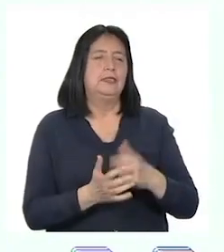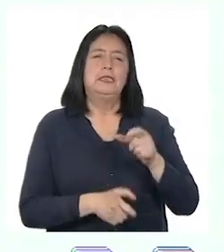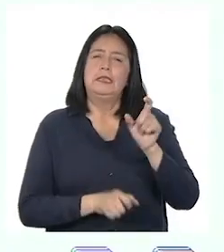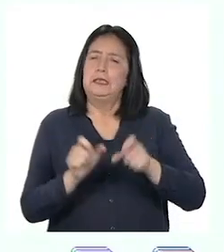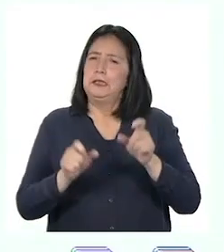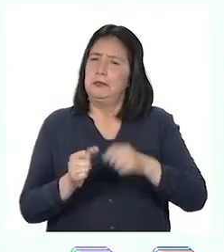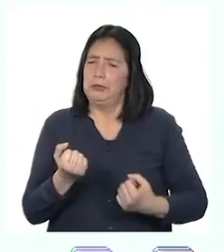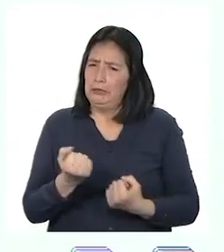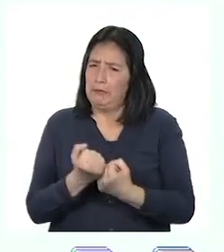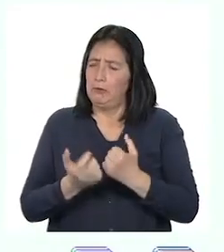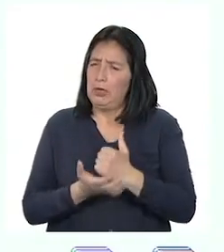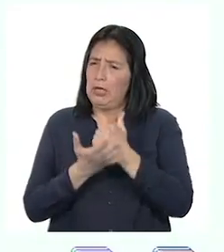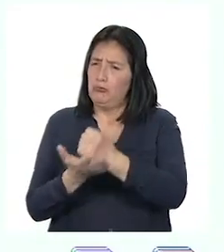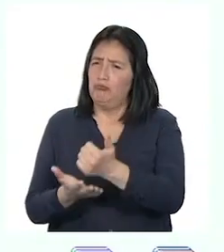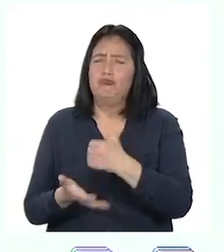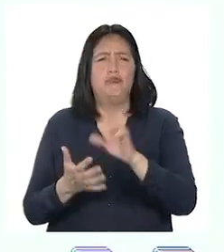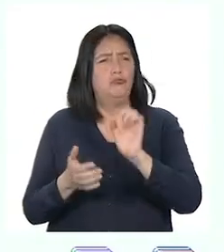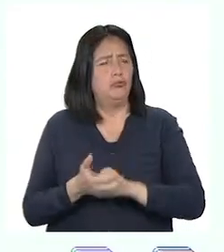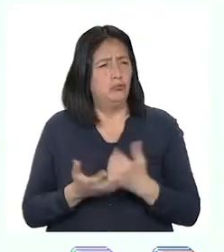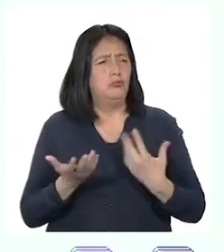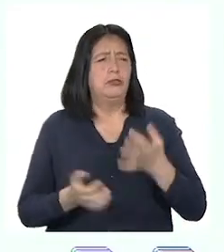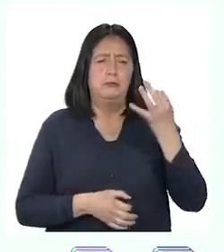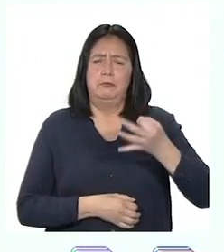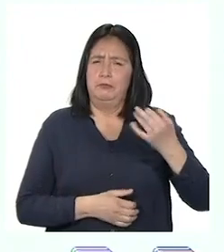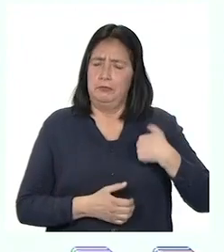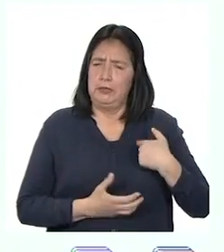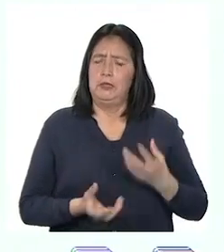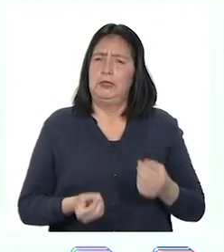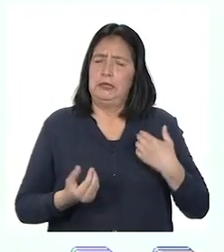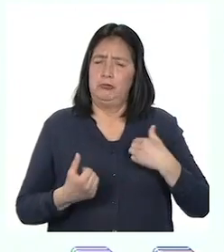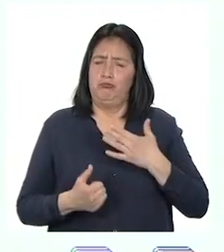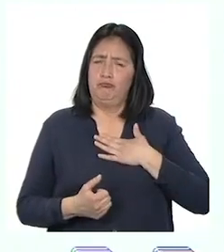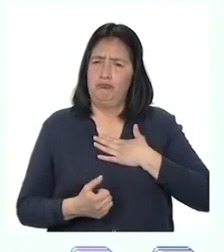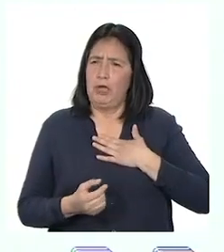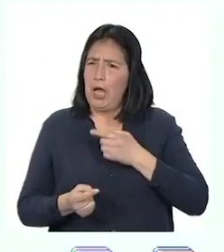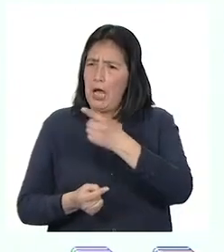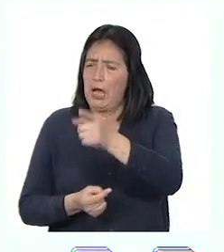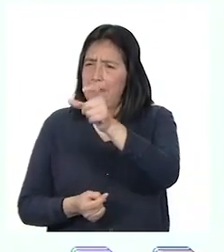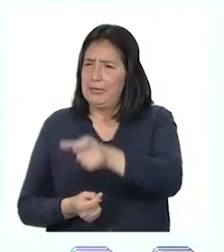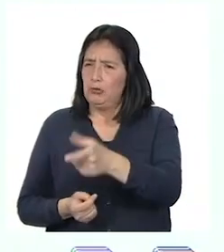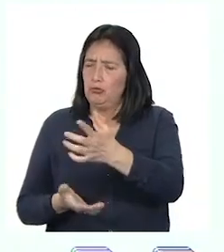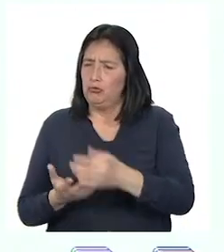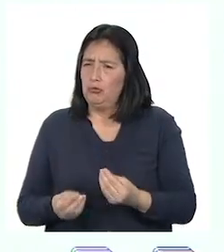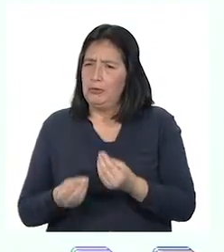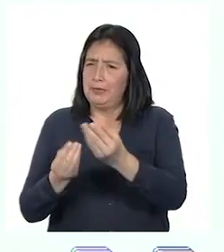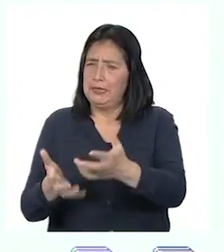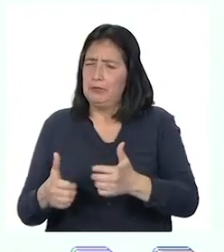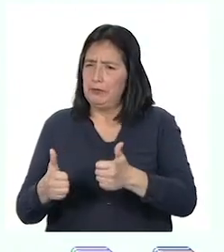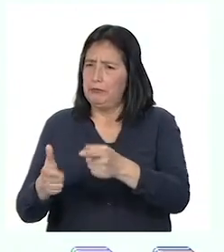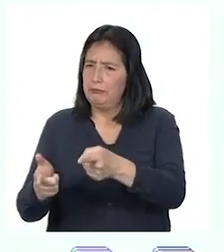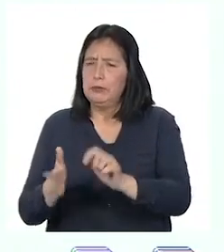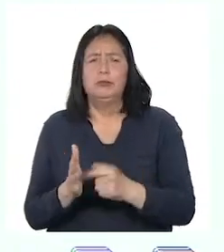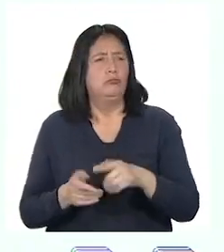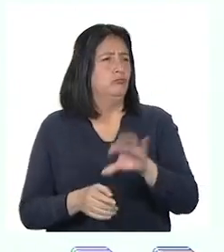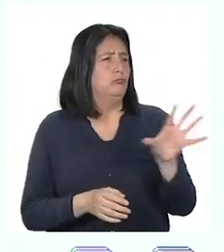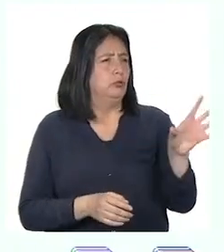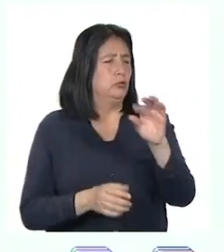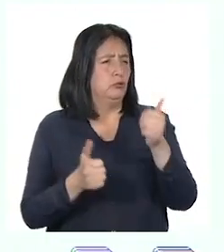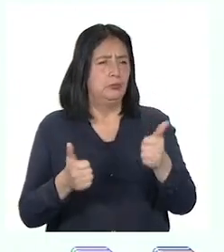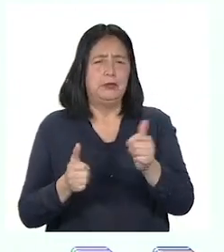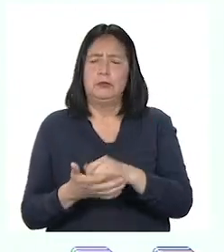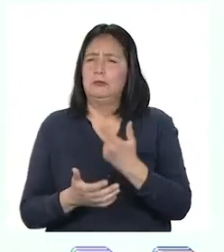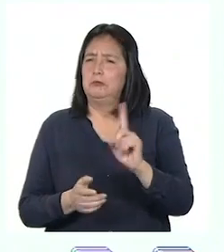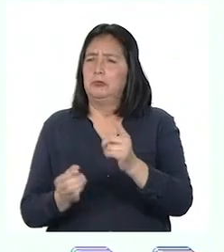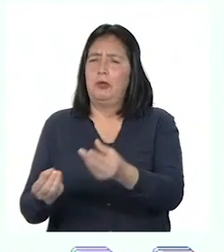personas solidarias saben que, en realidad, si actúan por el bien de los demás, están actuando por el bien de todos. Por eso,